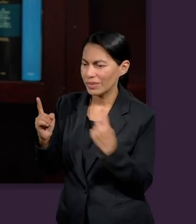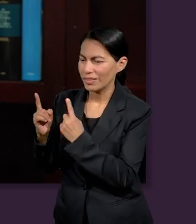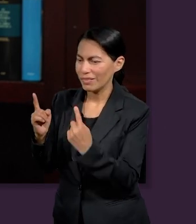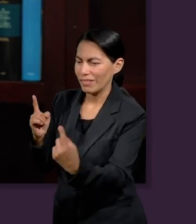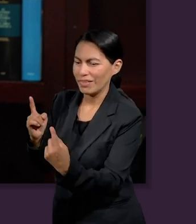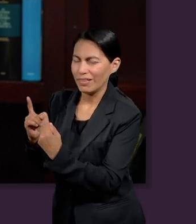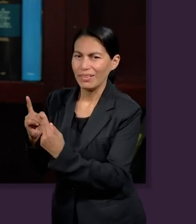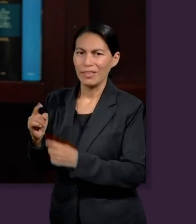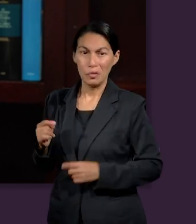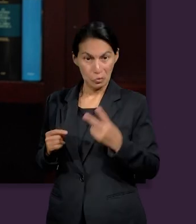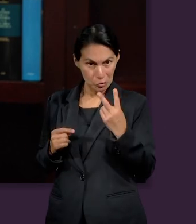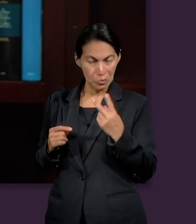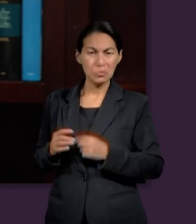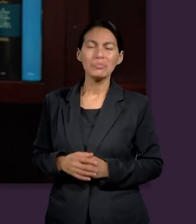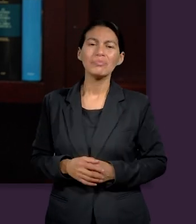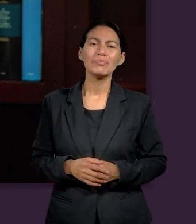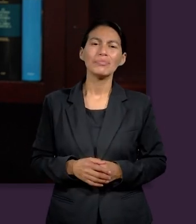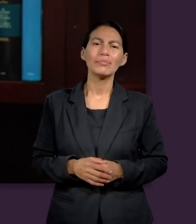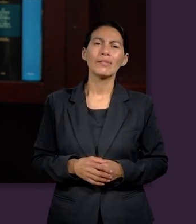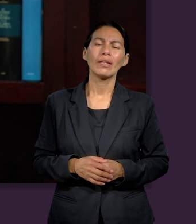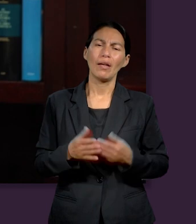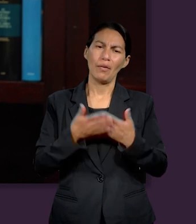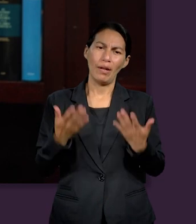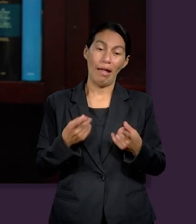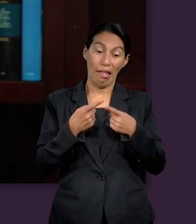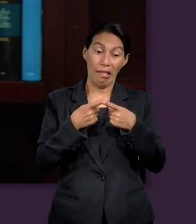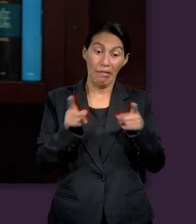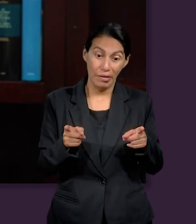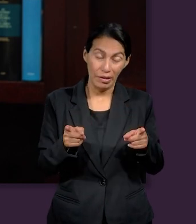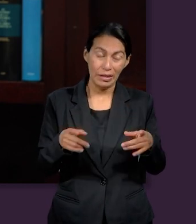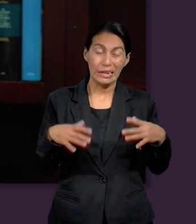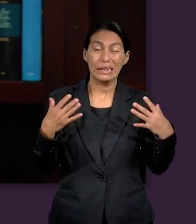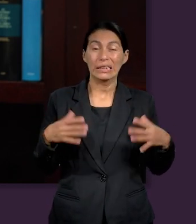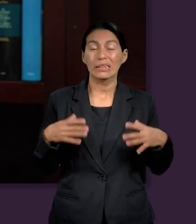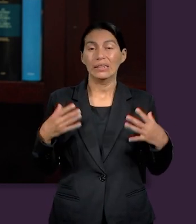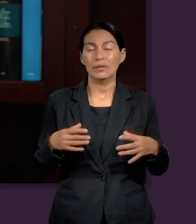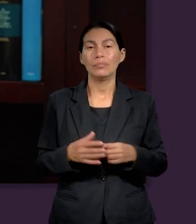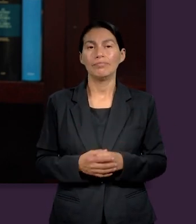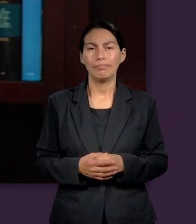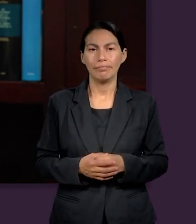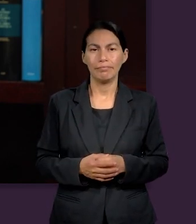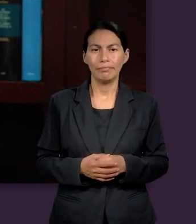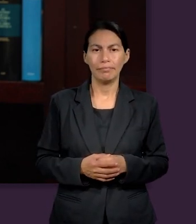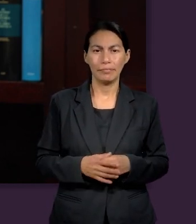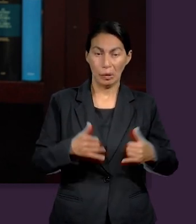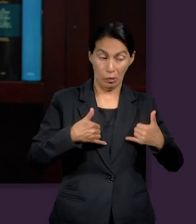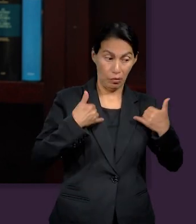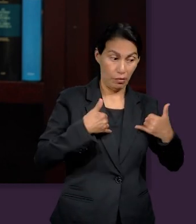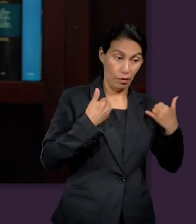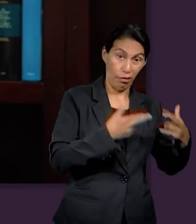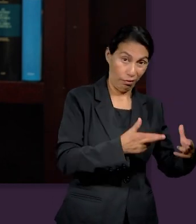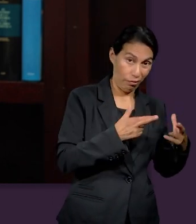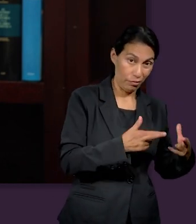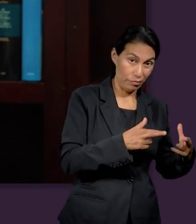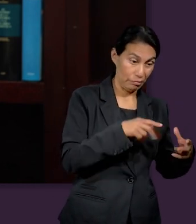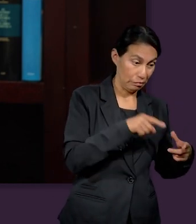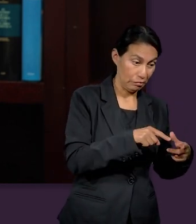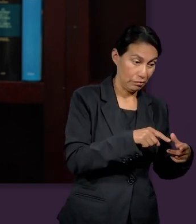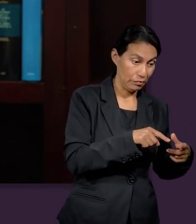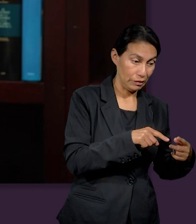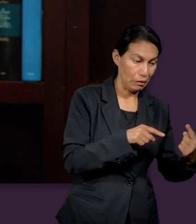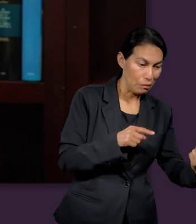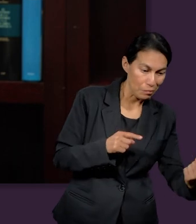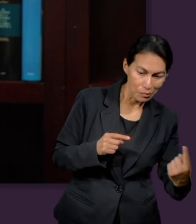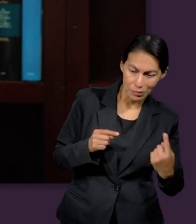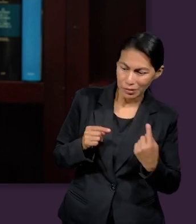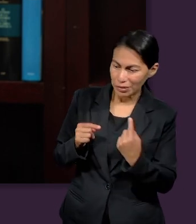Jesús ahora la diferencia de estos dos hombres es abismal por un